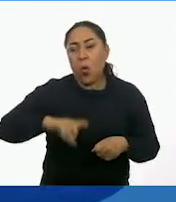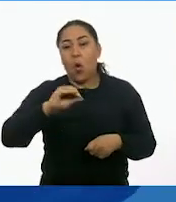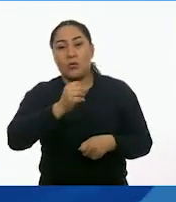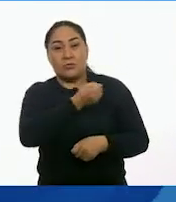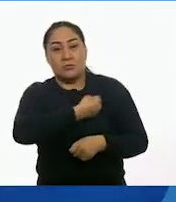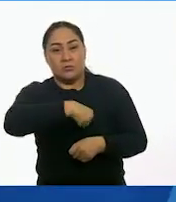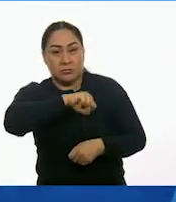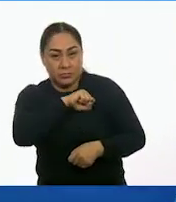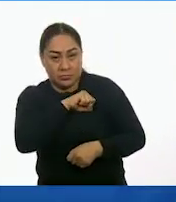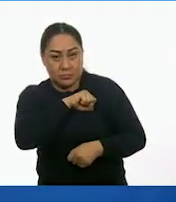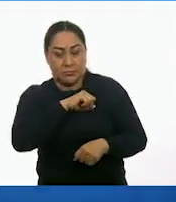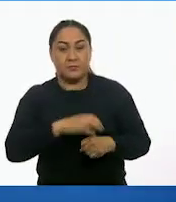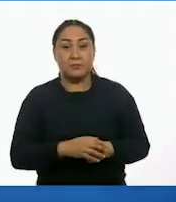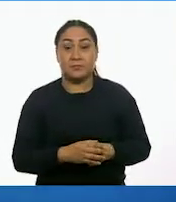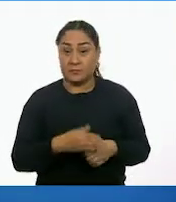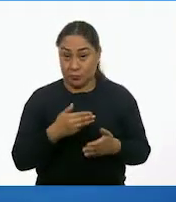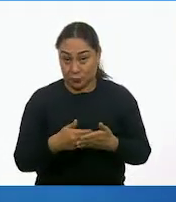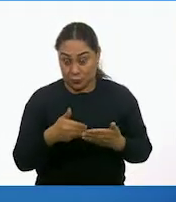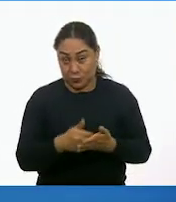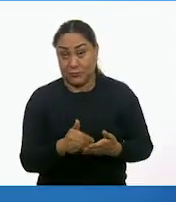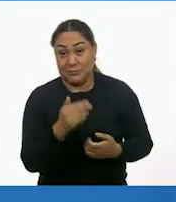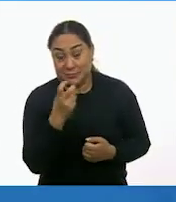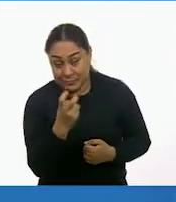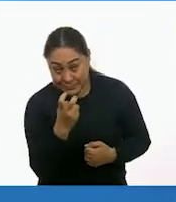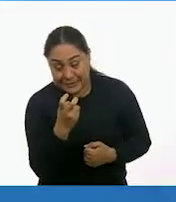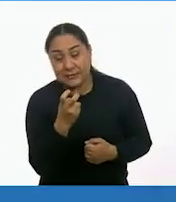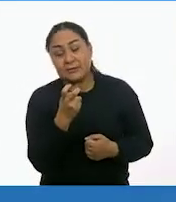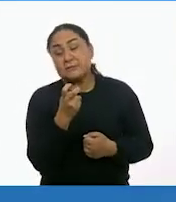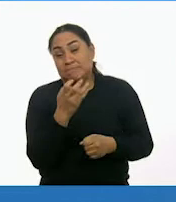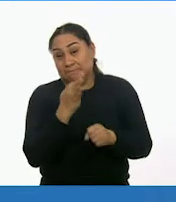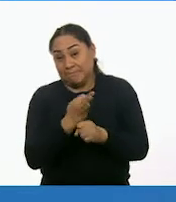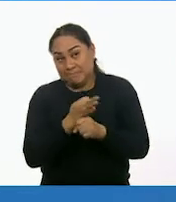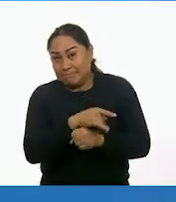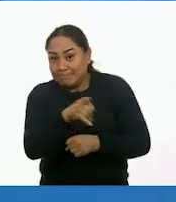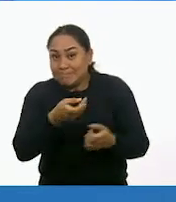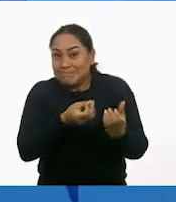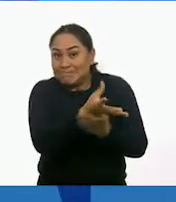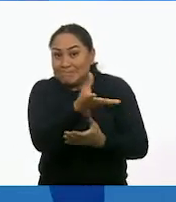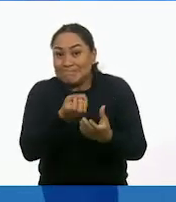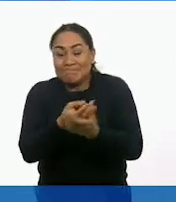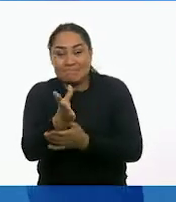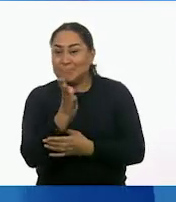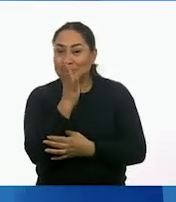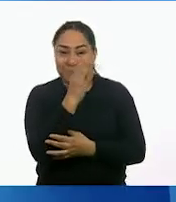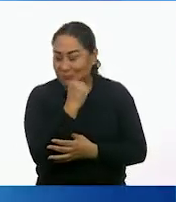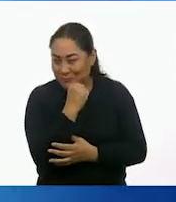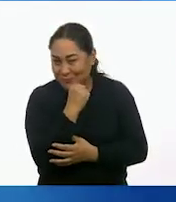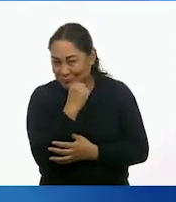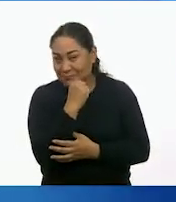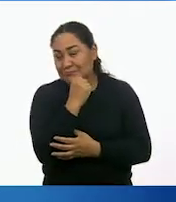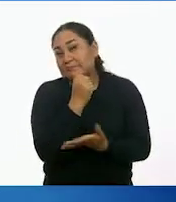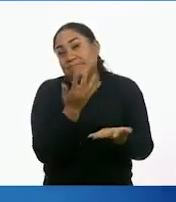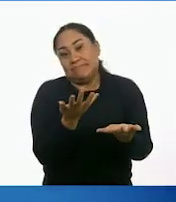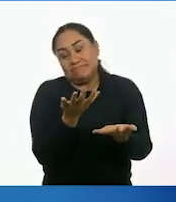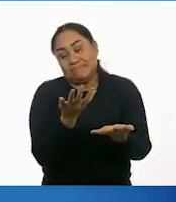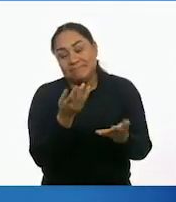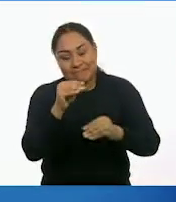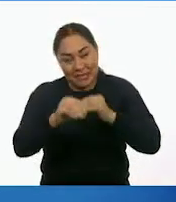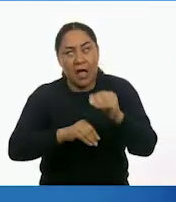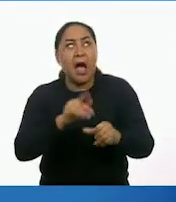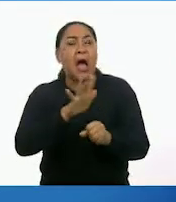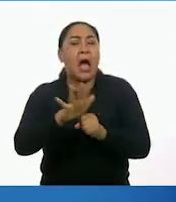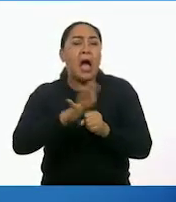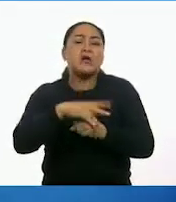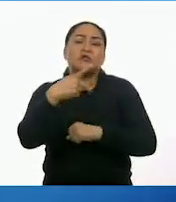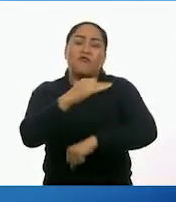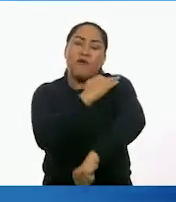de su comunidad, pero en esta ocasión no vamos a salir. No podemos arriesgar nuestra salud por un folleto. Por supuesto. Entrevisten